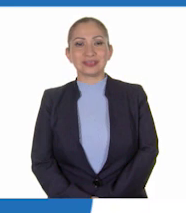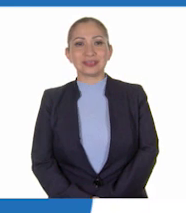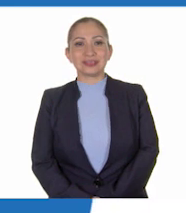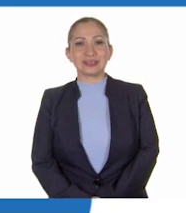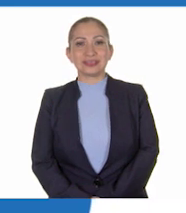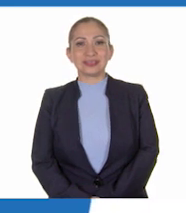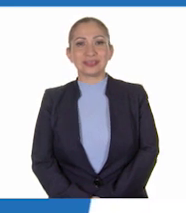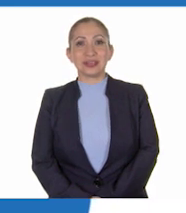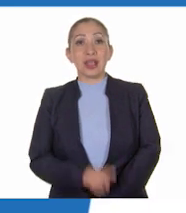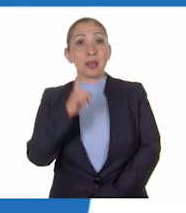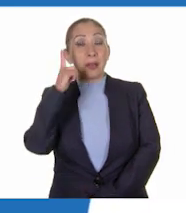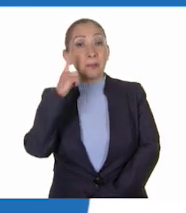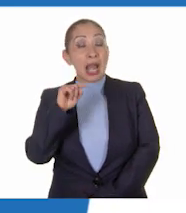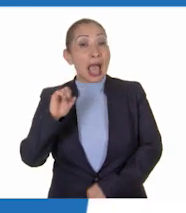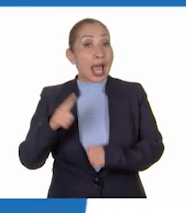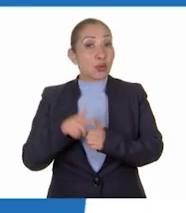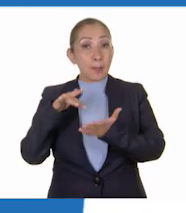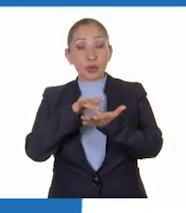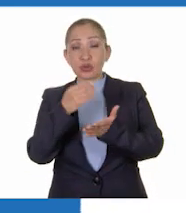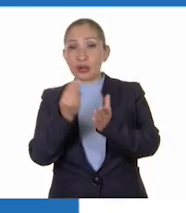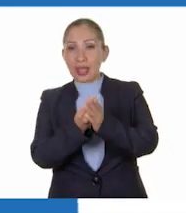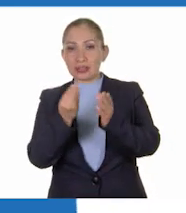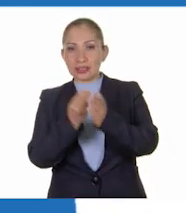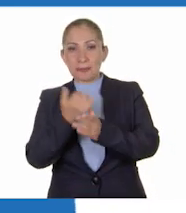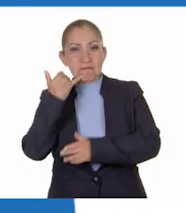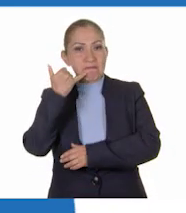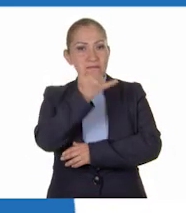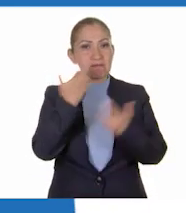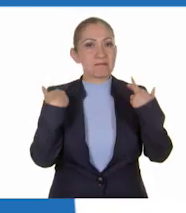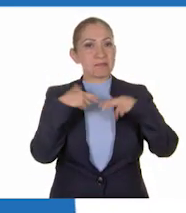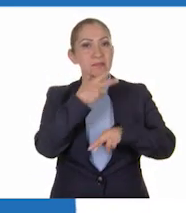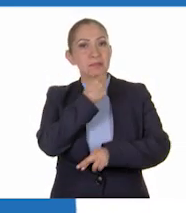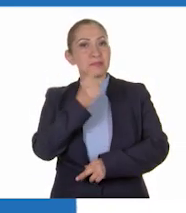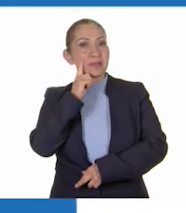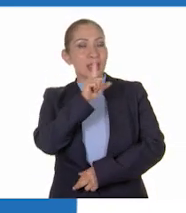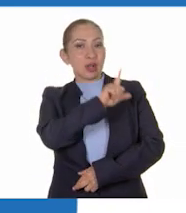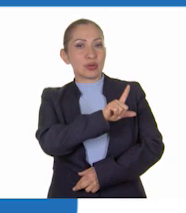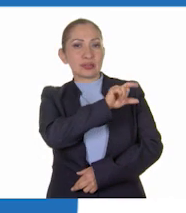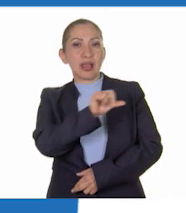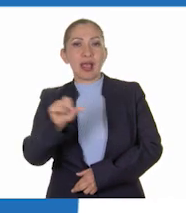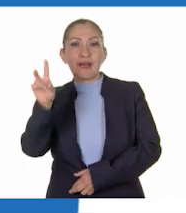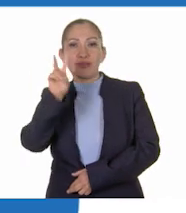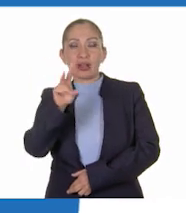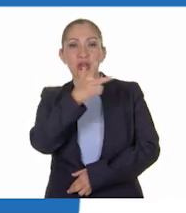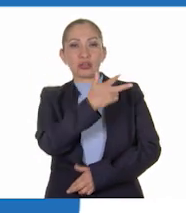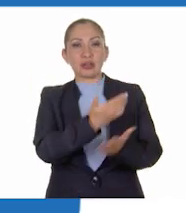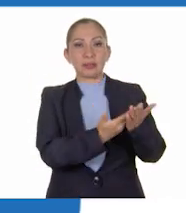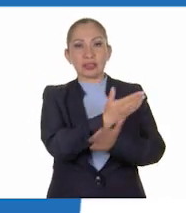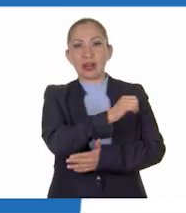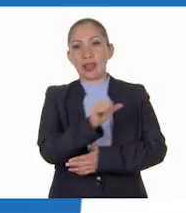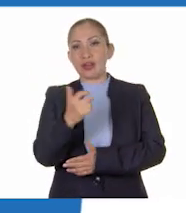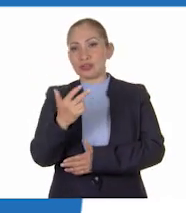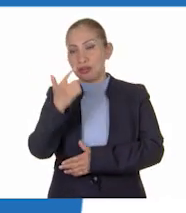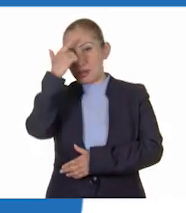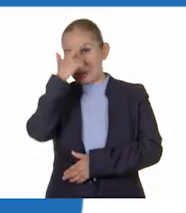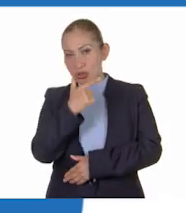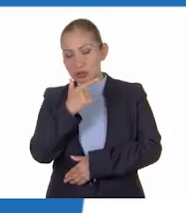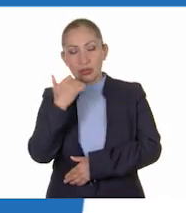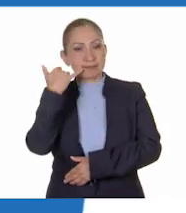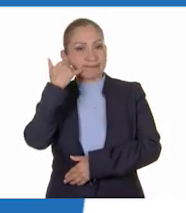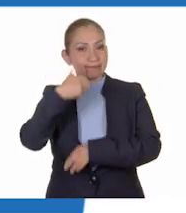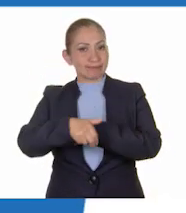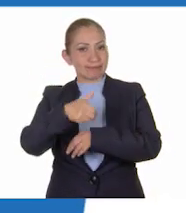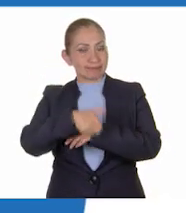Para solicitar apoyo pedagógico, comunícate con maestras y maestros de lunes a viernes de 8 a 20 horas. Al